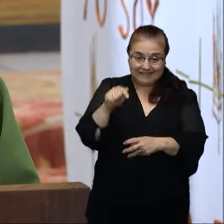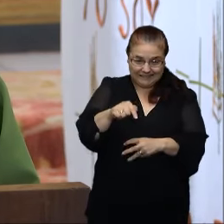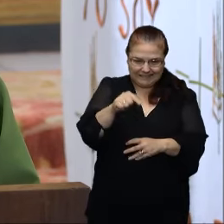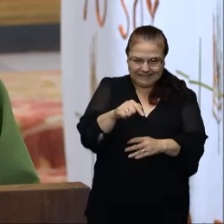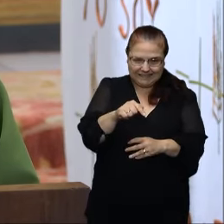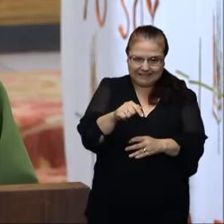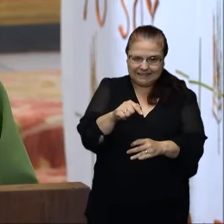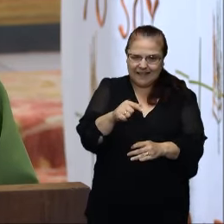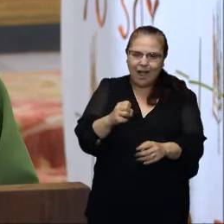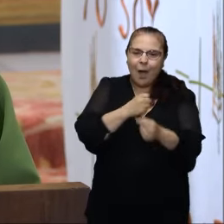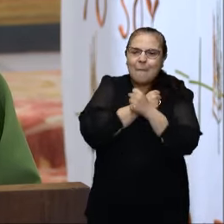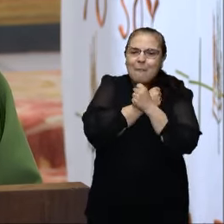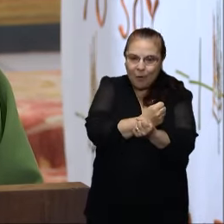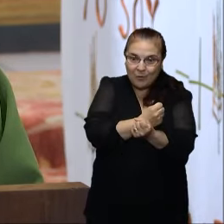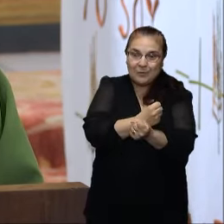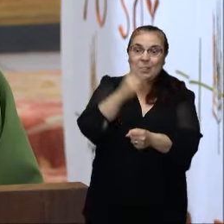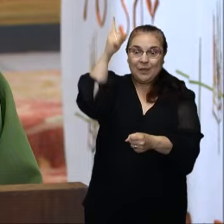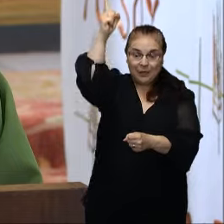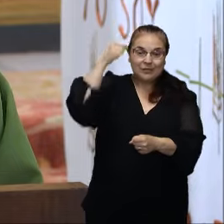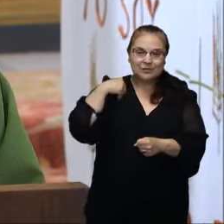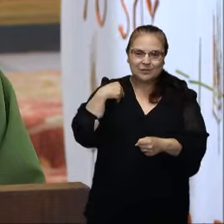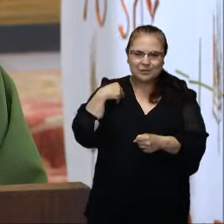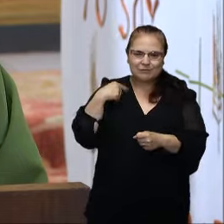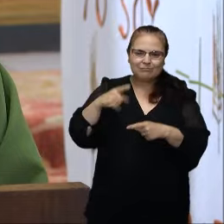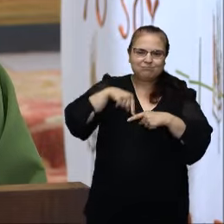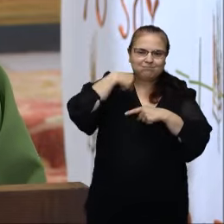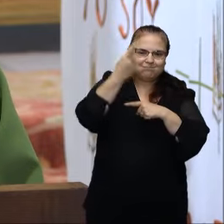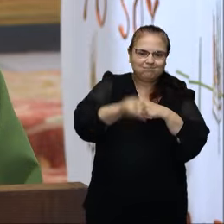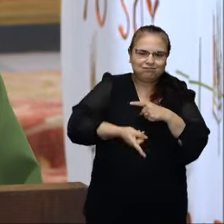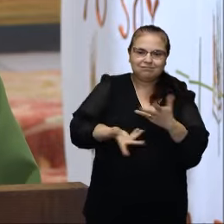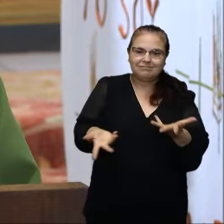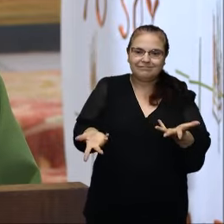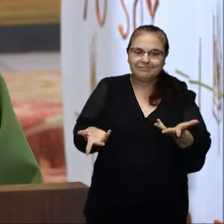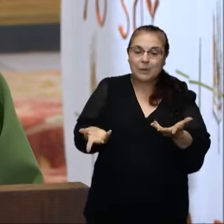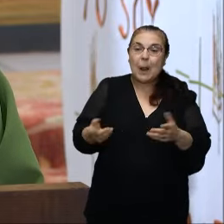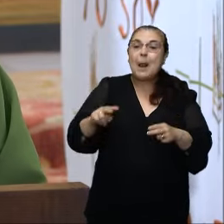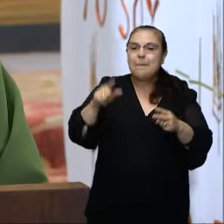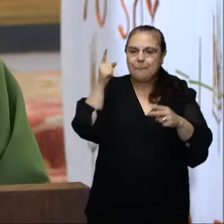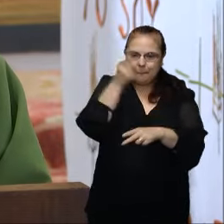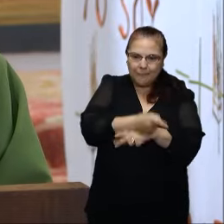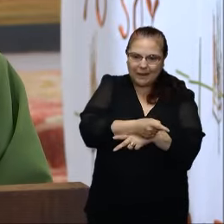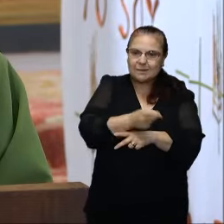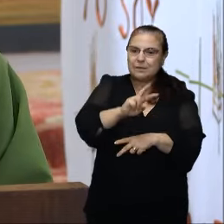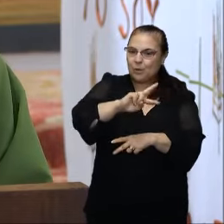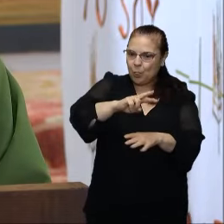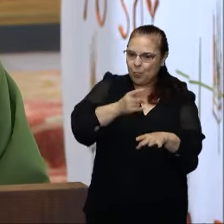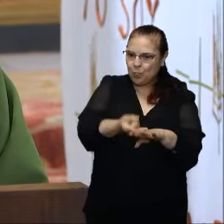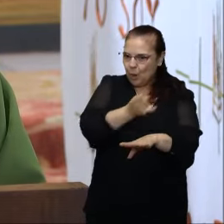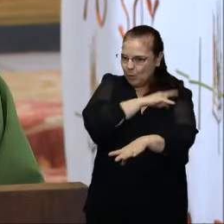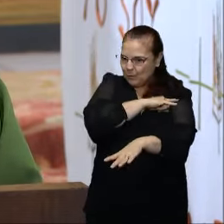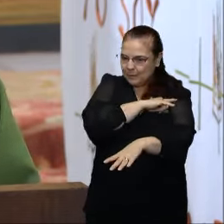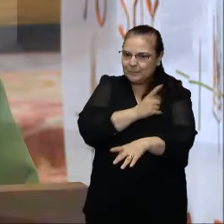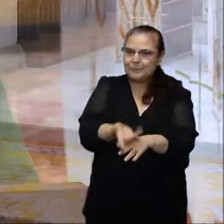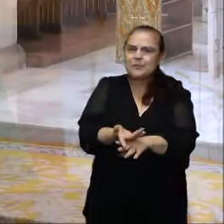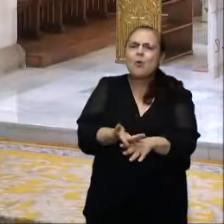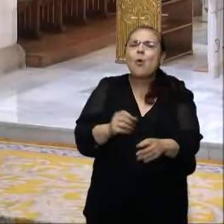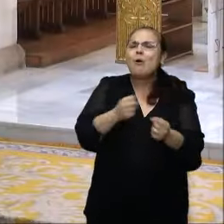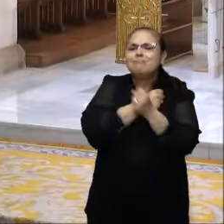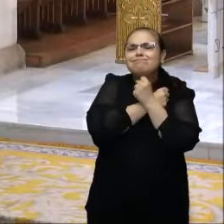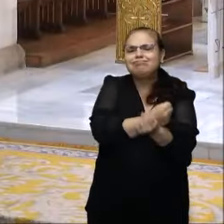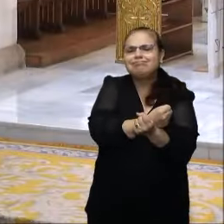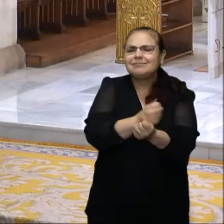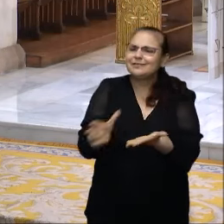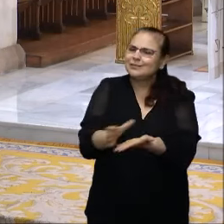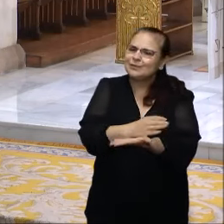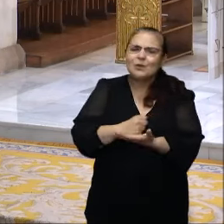fuente, de ese amor de Dios, se deriva para nosotros el doble mandamiento. Amarás al Señor tu Dios con todo tu corazón, con toda